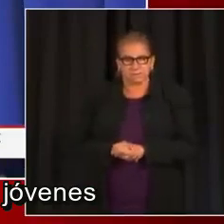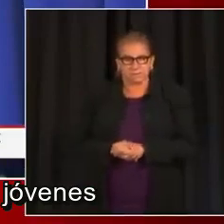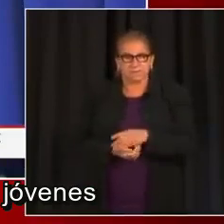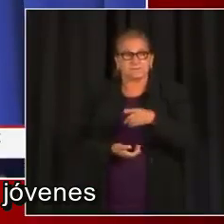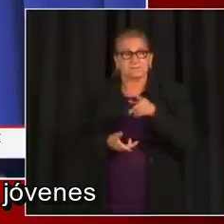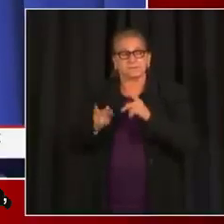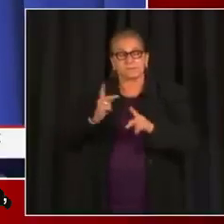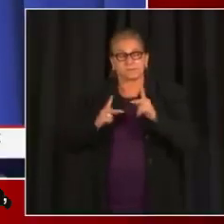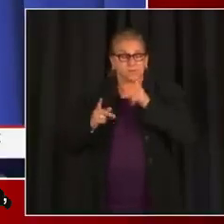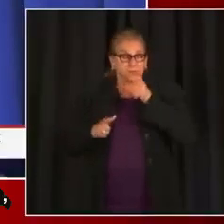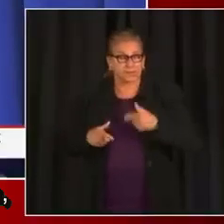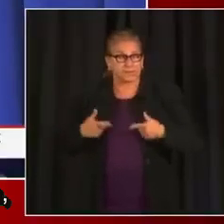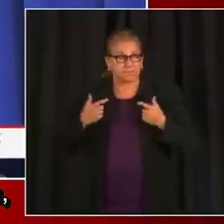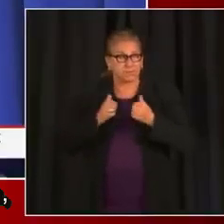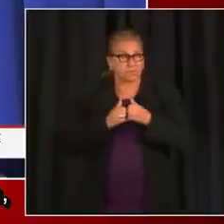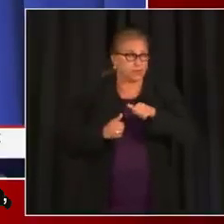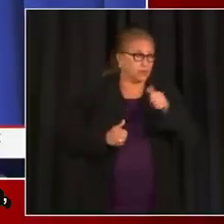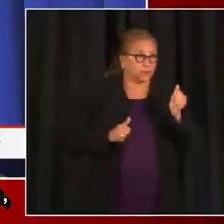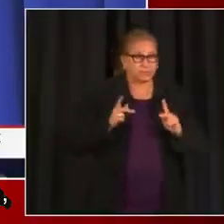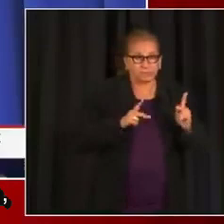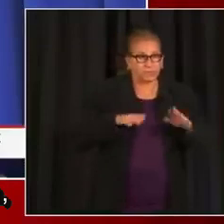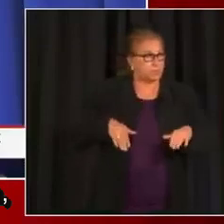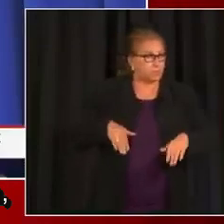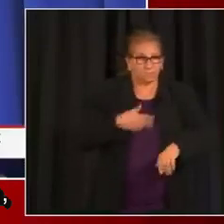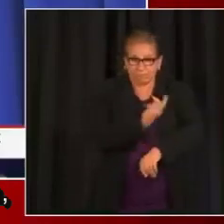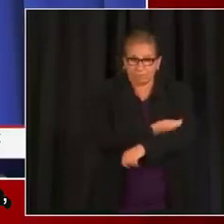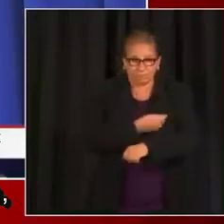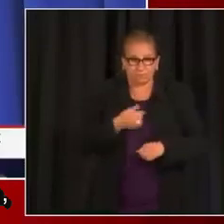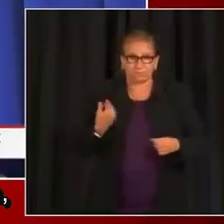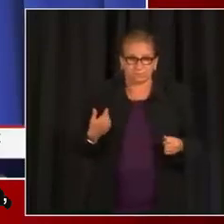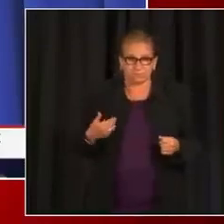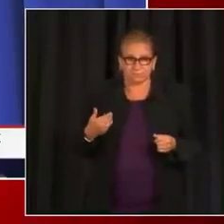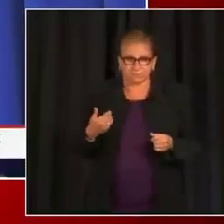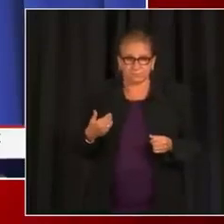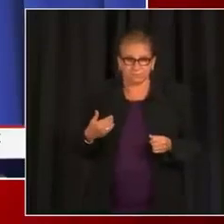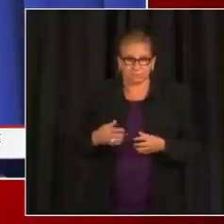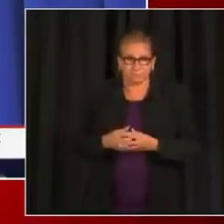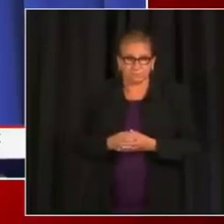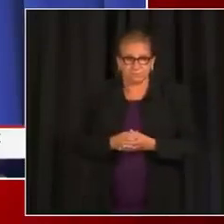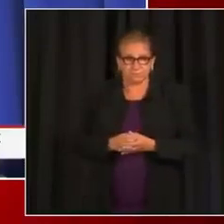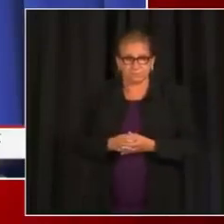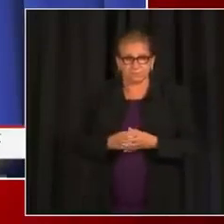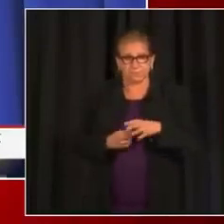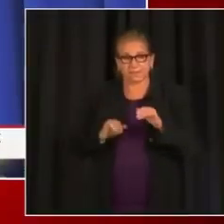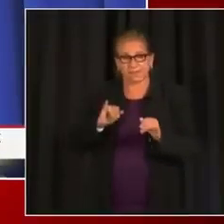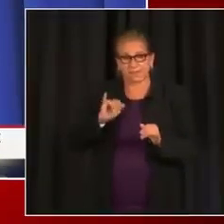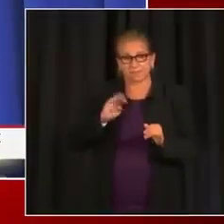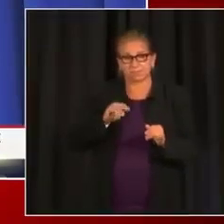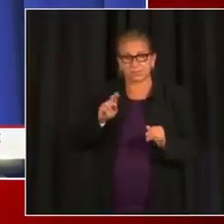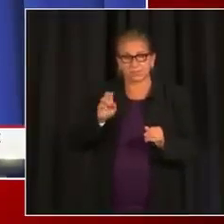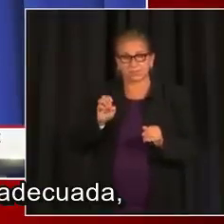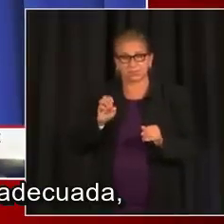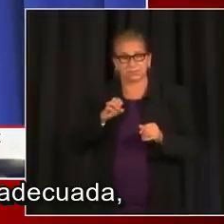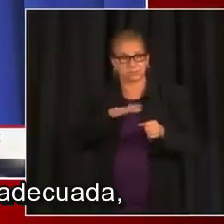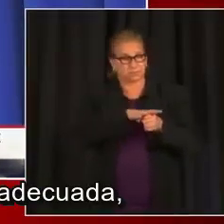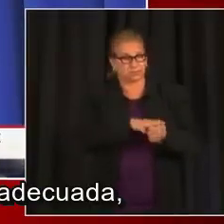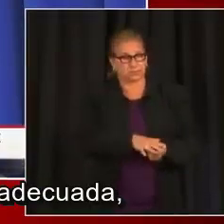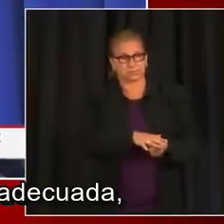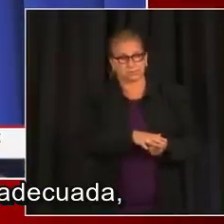con niños jóvenes que todavía no son elegibles para la vacunación, que son inmunodeprimidas,